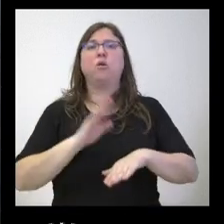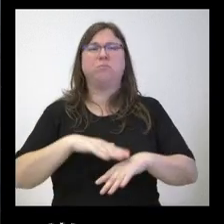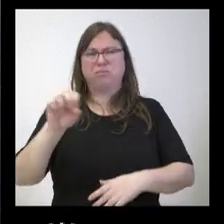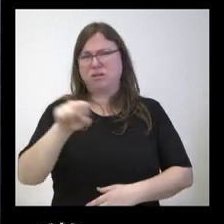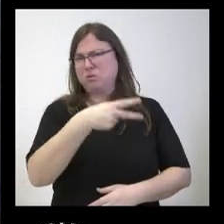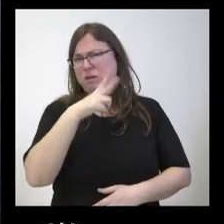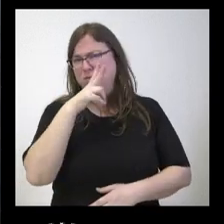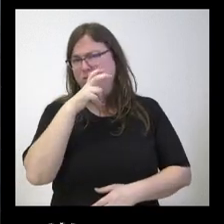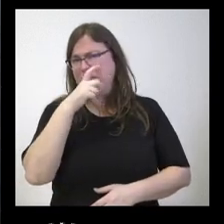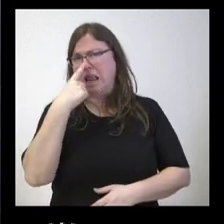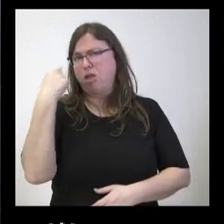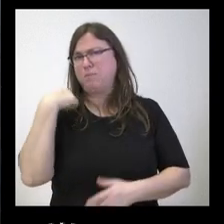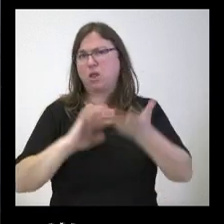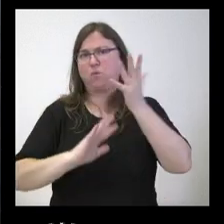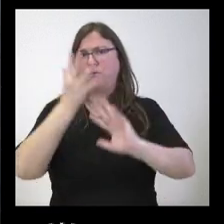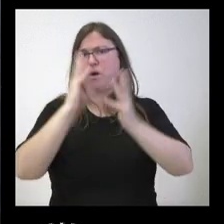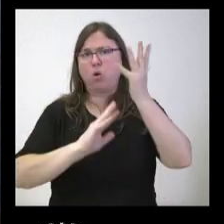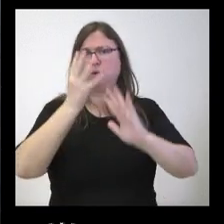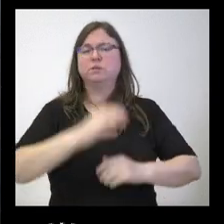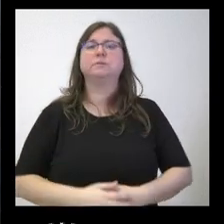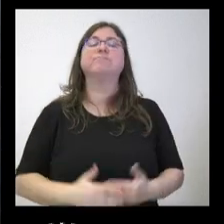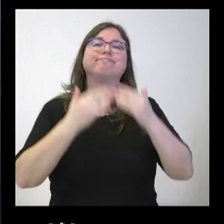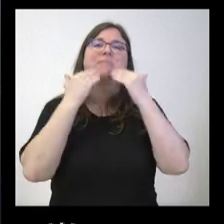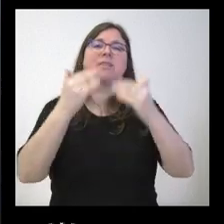lamentables respecto a este tema gracias